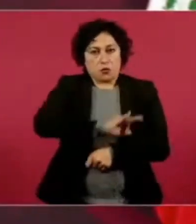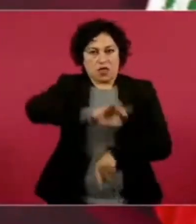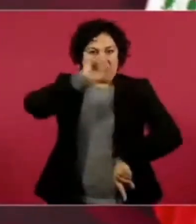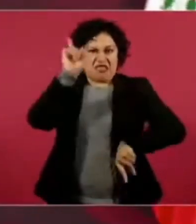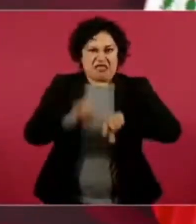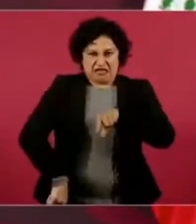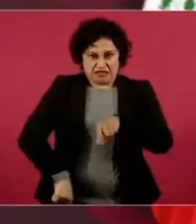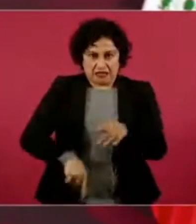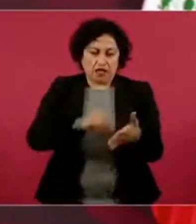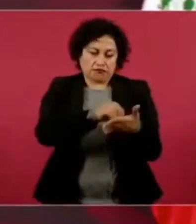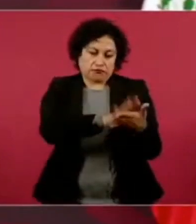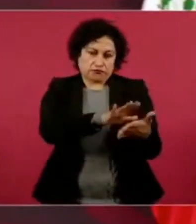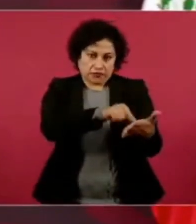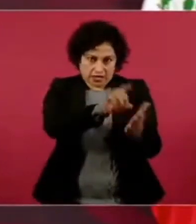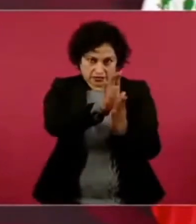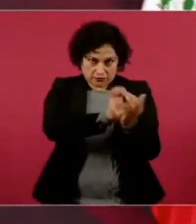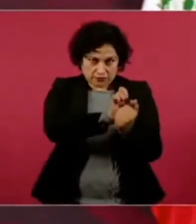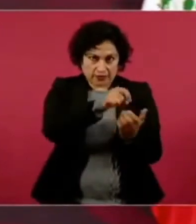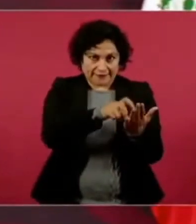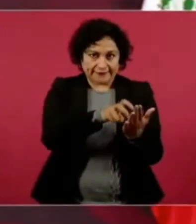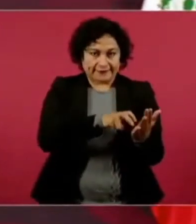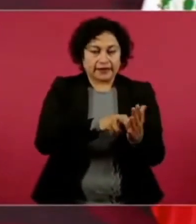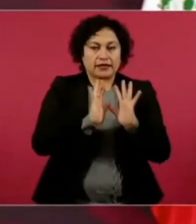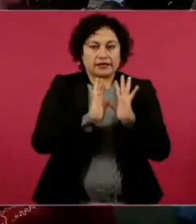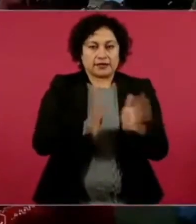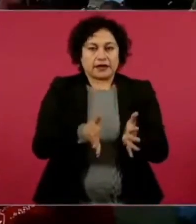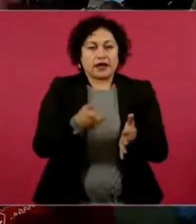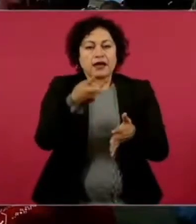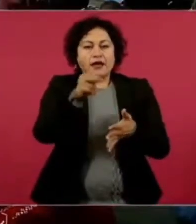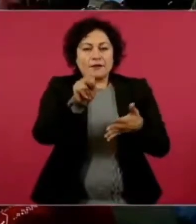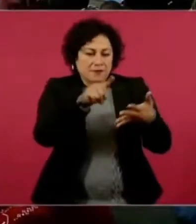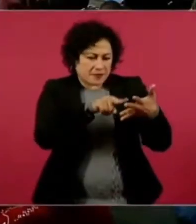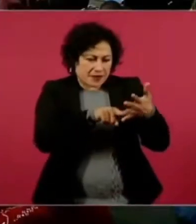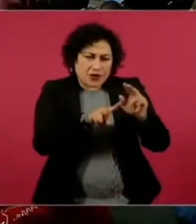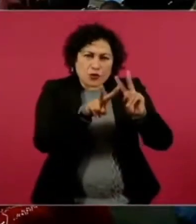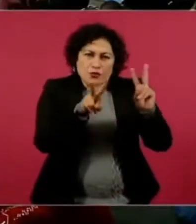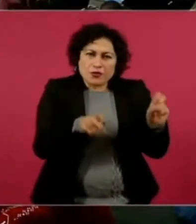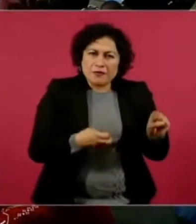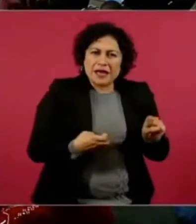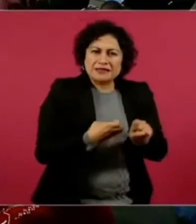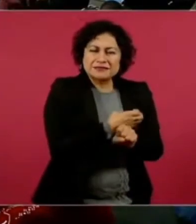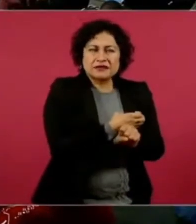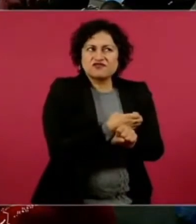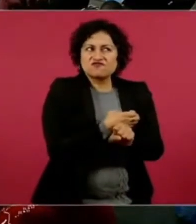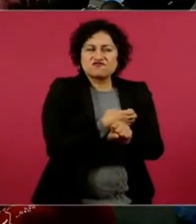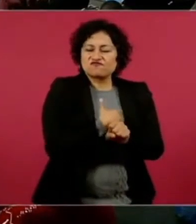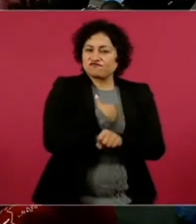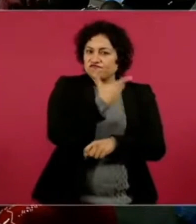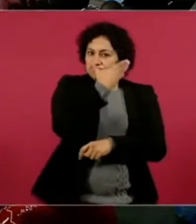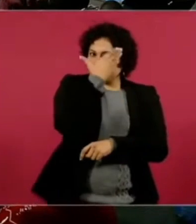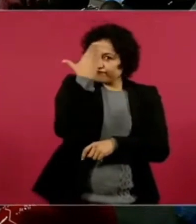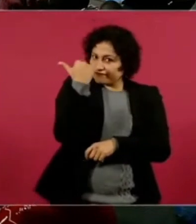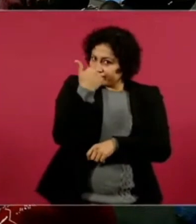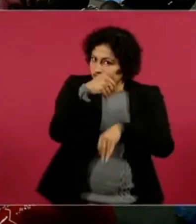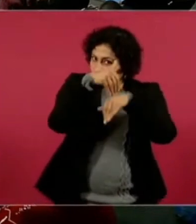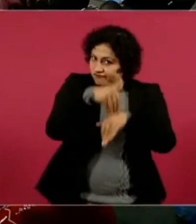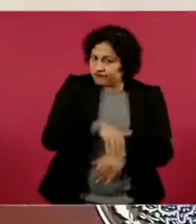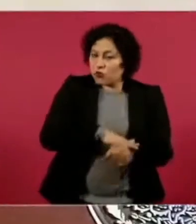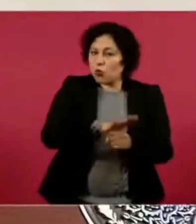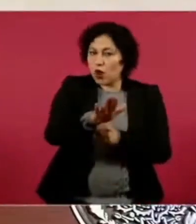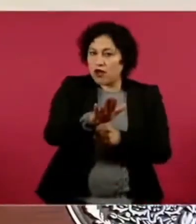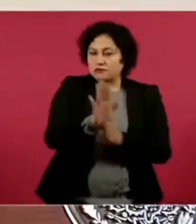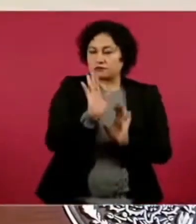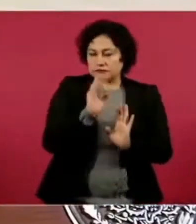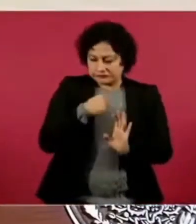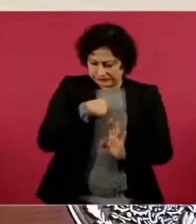del Estado, incluso tendría que ser primero el Congreso